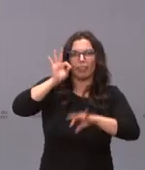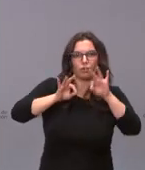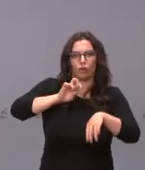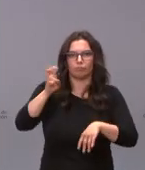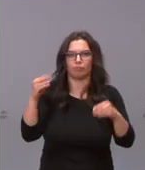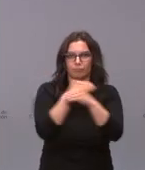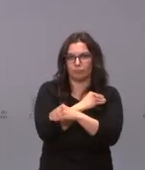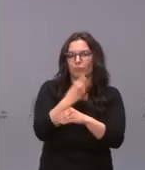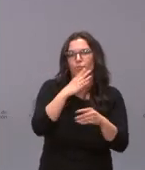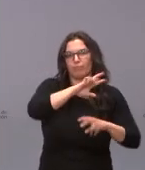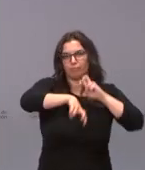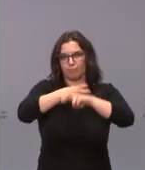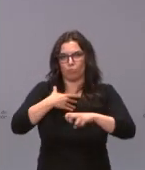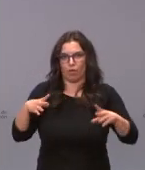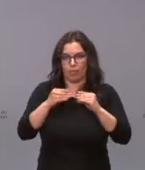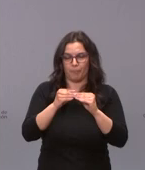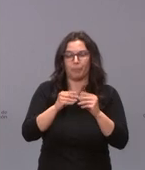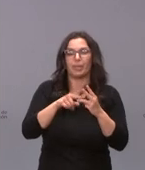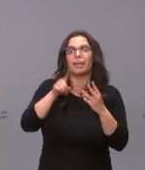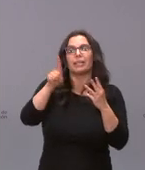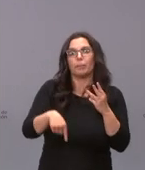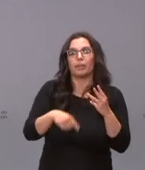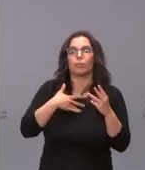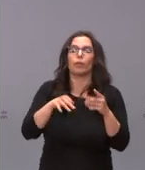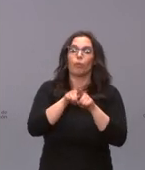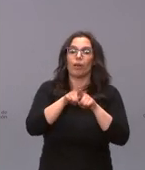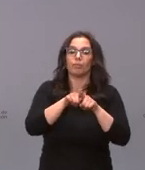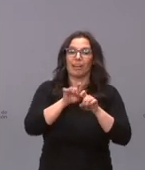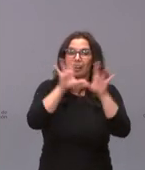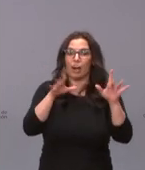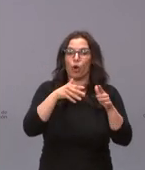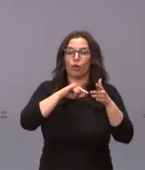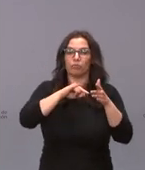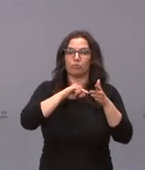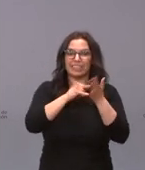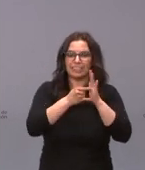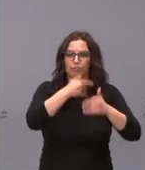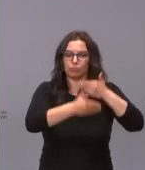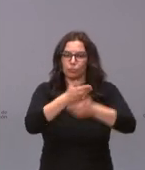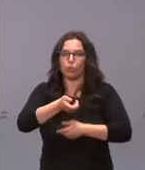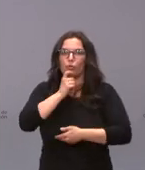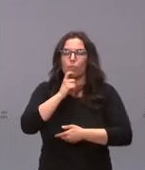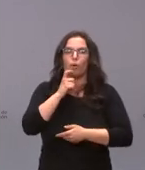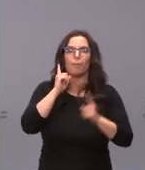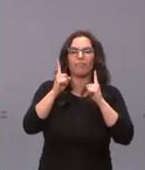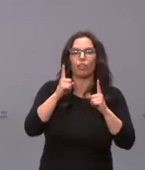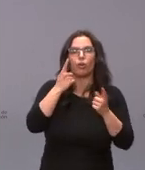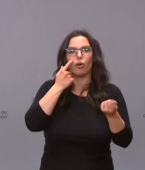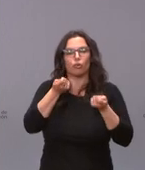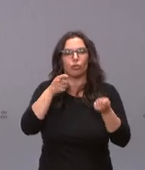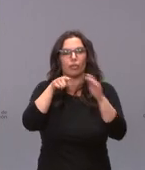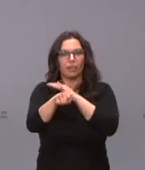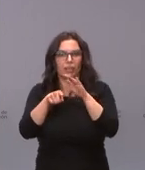en cada uno de los casos, definir el mecanismo o procedimiento interno para la prevención, gestión, control y reacción frente a estos